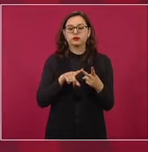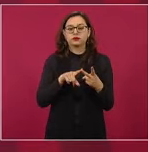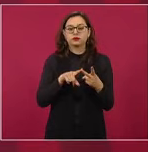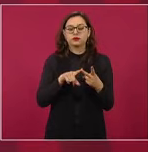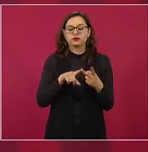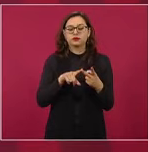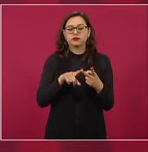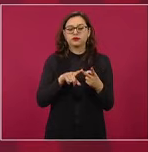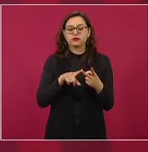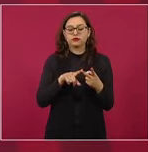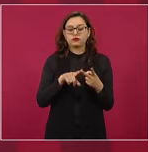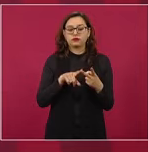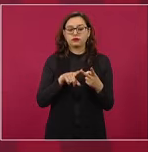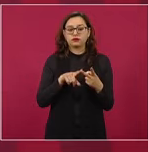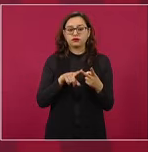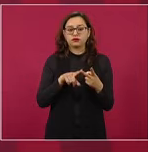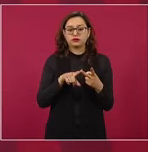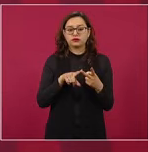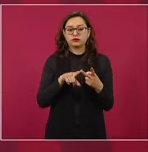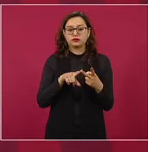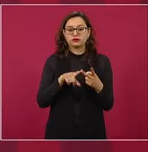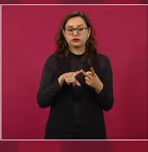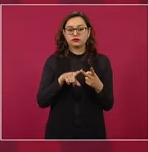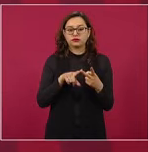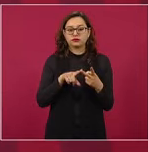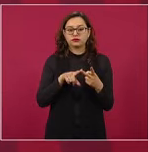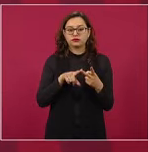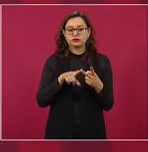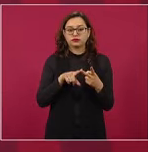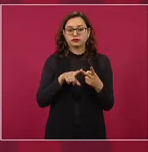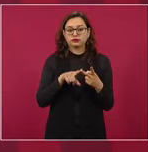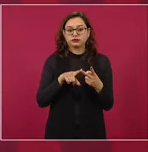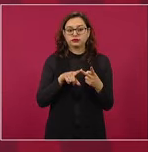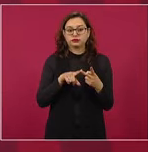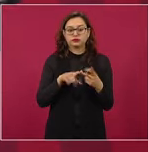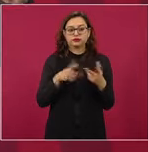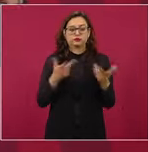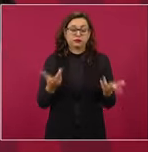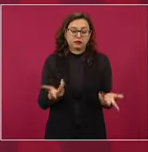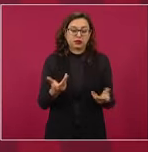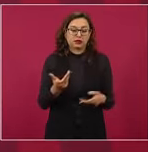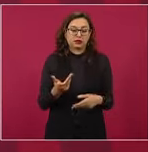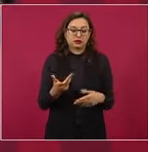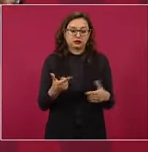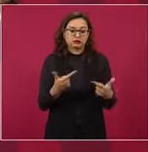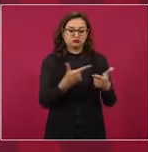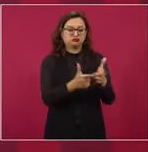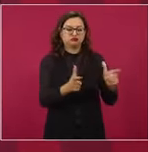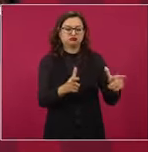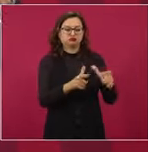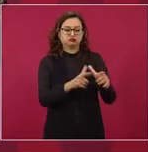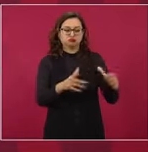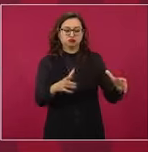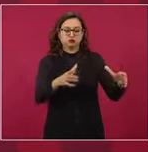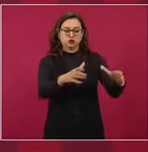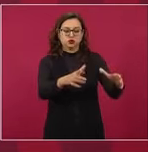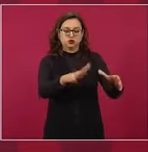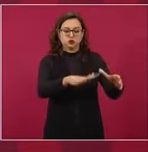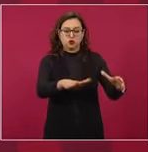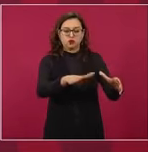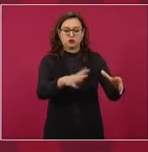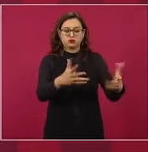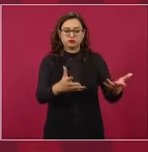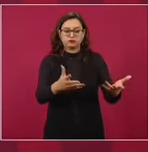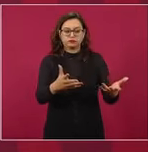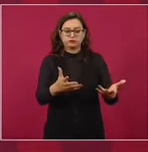A él fue al que le hicimos el planteamiento, lo hicimos a todos, estábamos reunidos